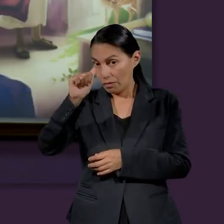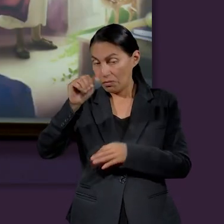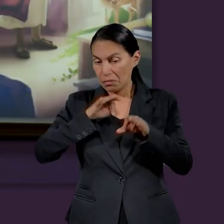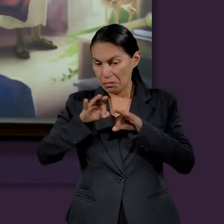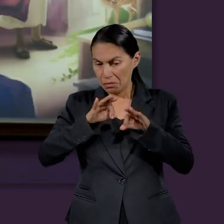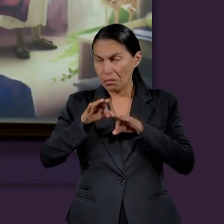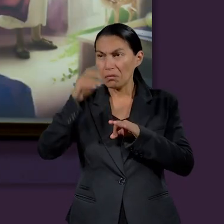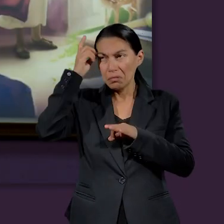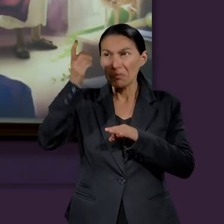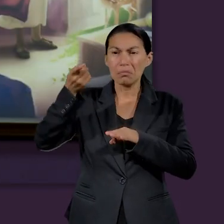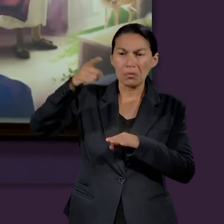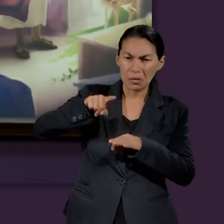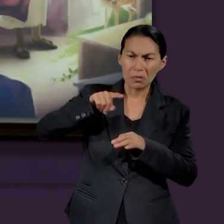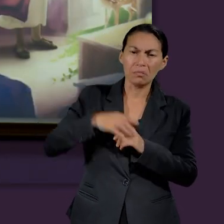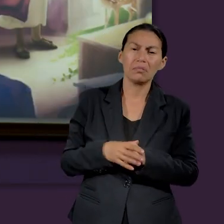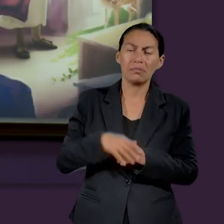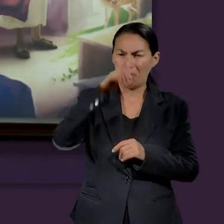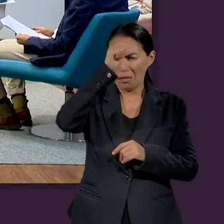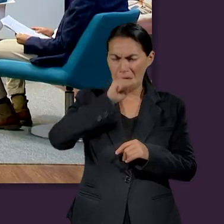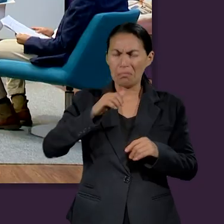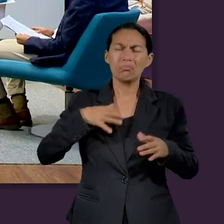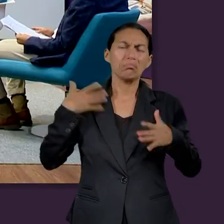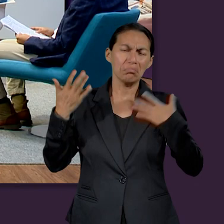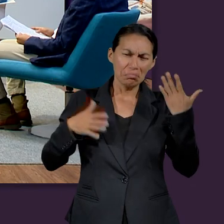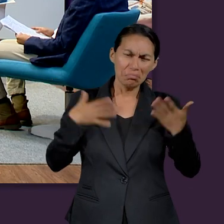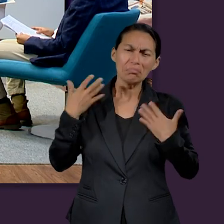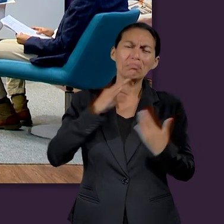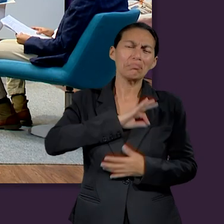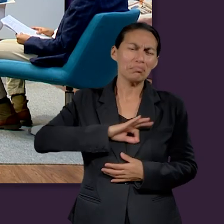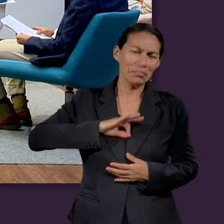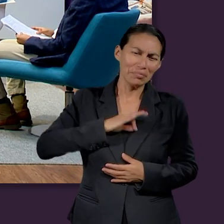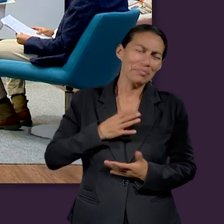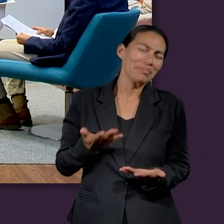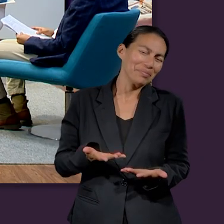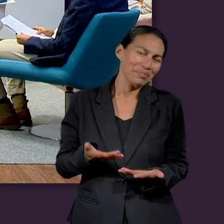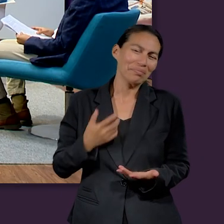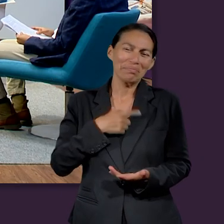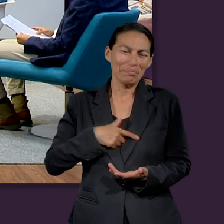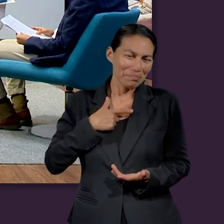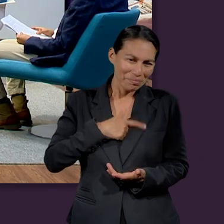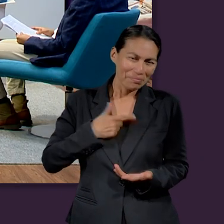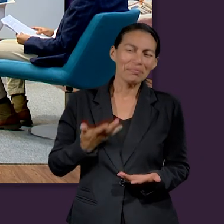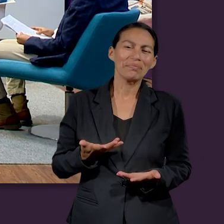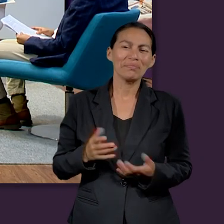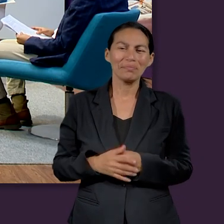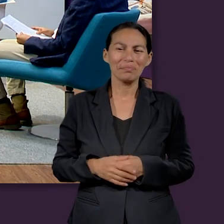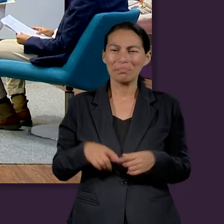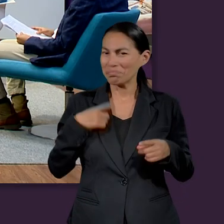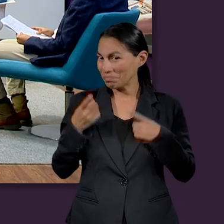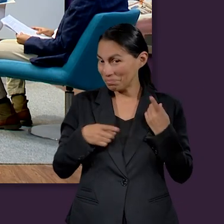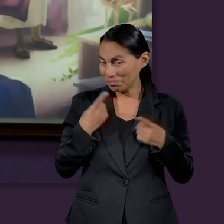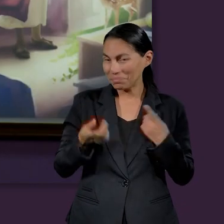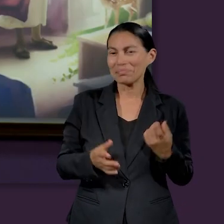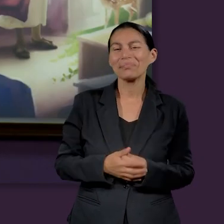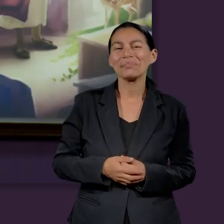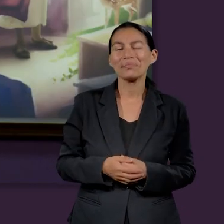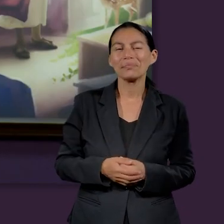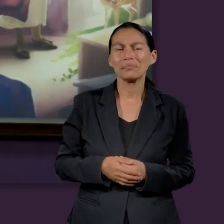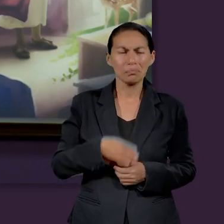mandó a Adán a trabajar. Pero era bueno, era feliz, era como divertido.